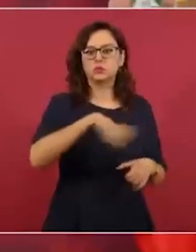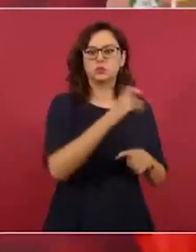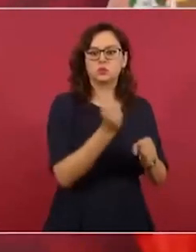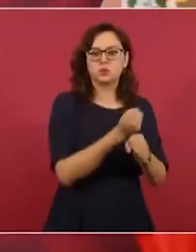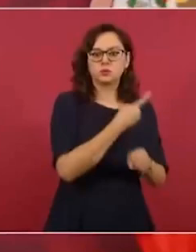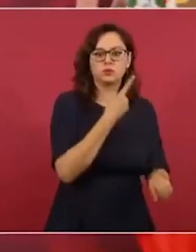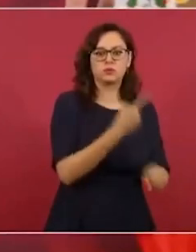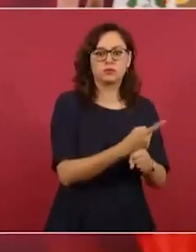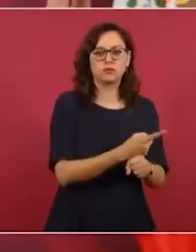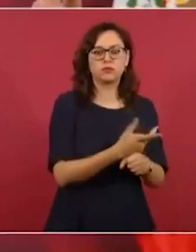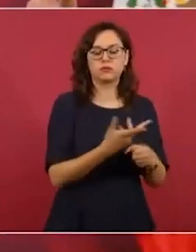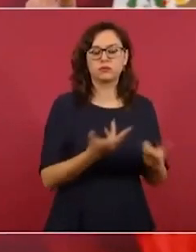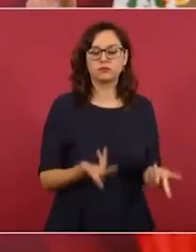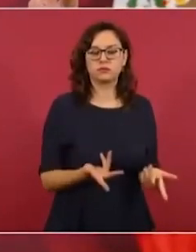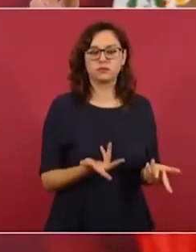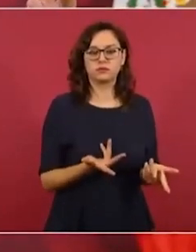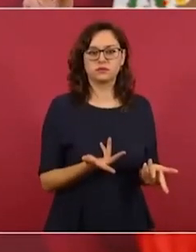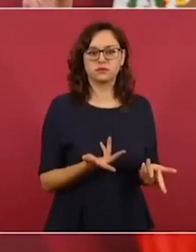adelante